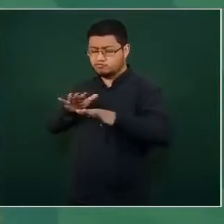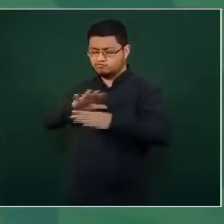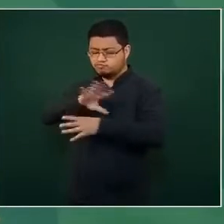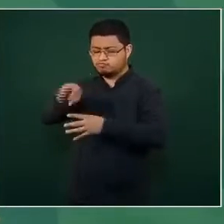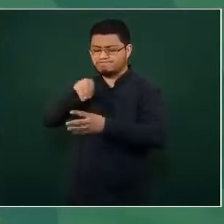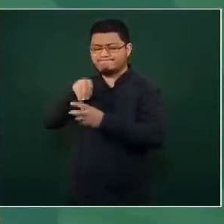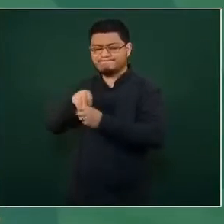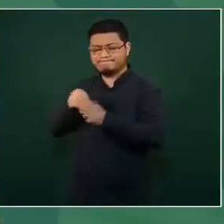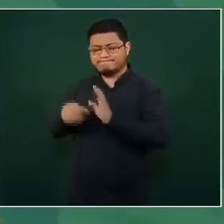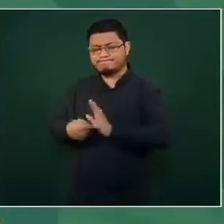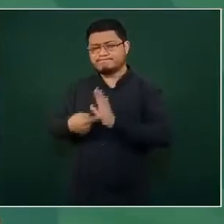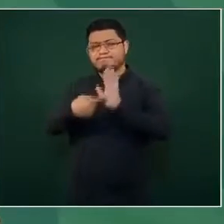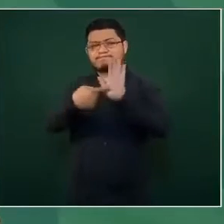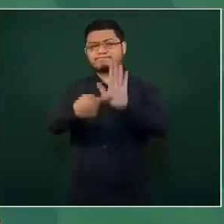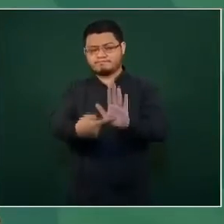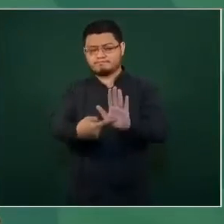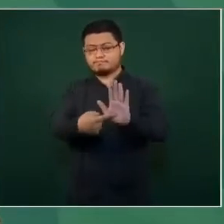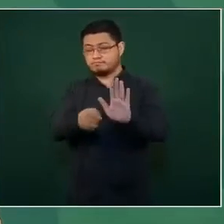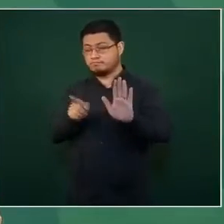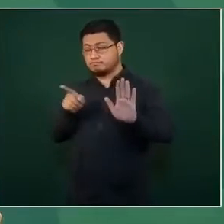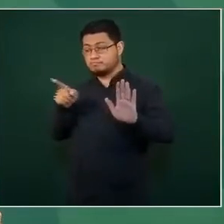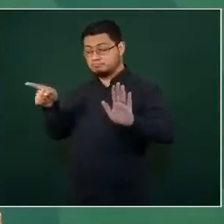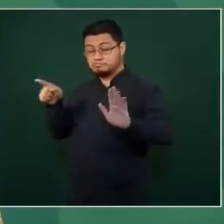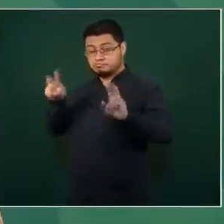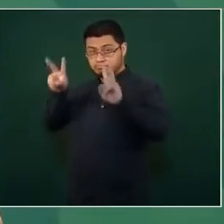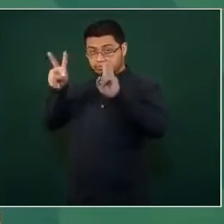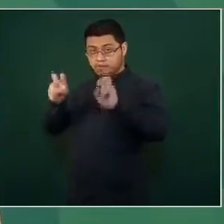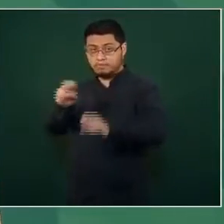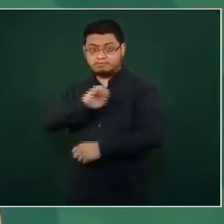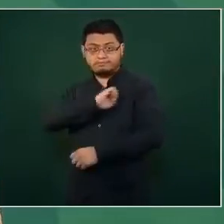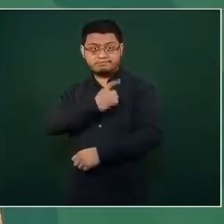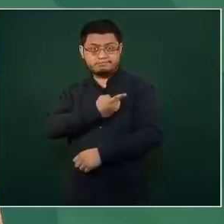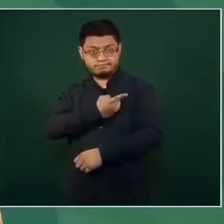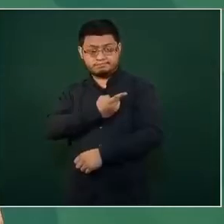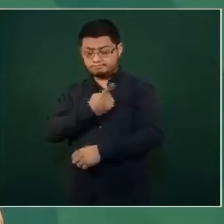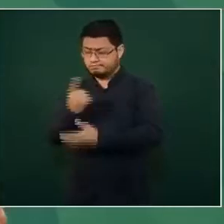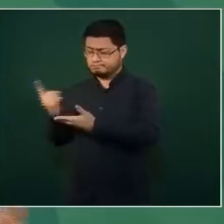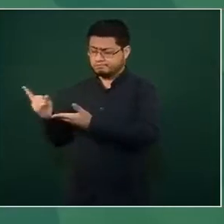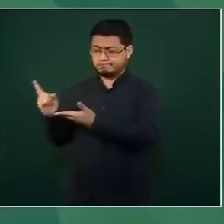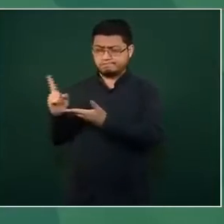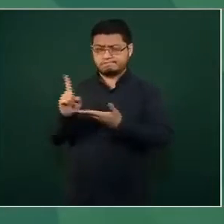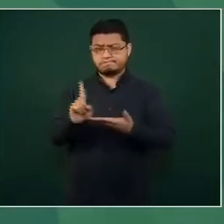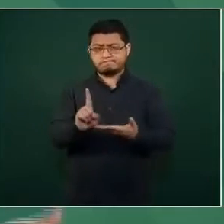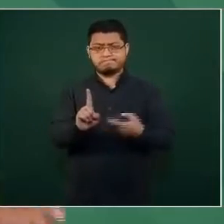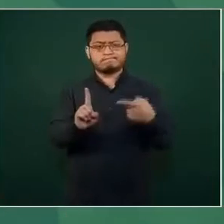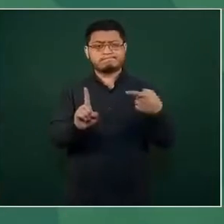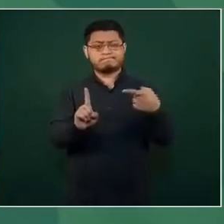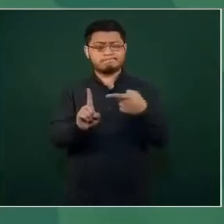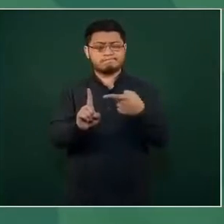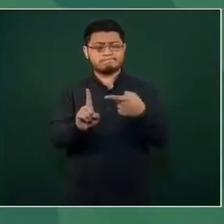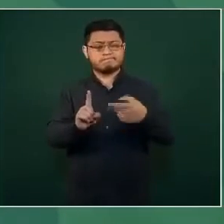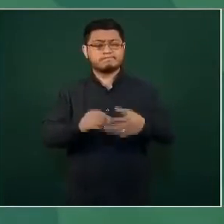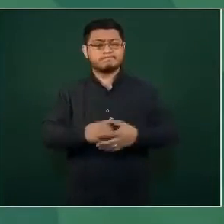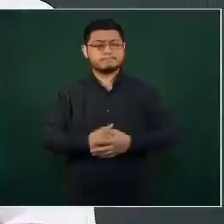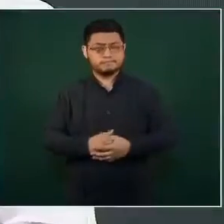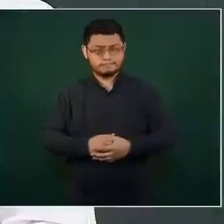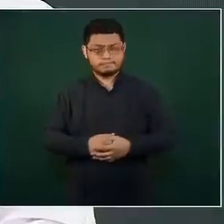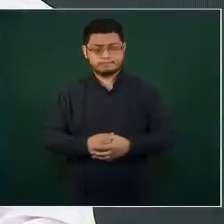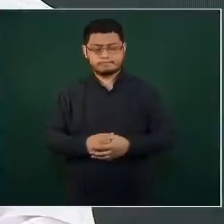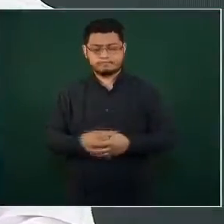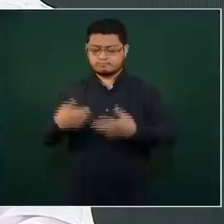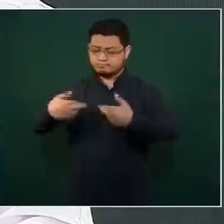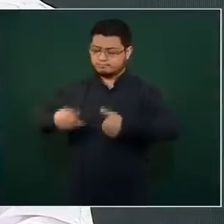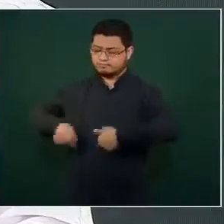rendir por parte del sector salud, con la